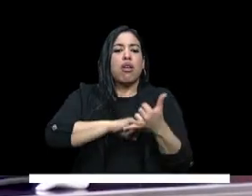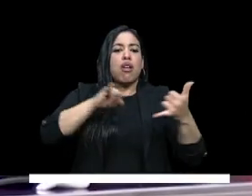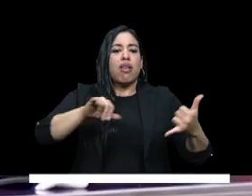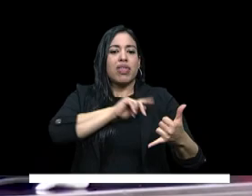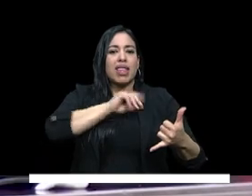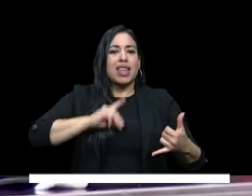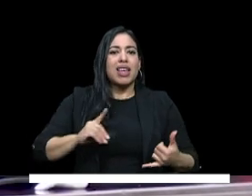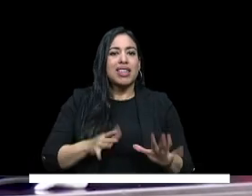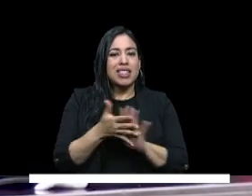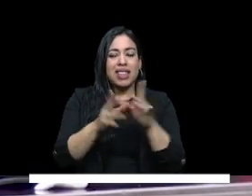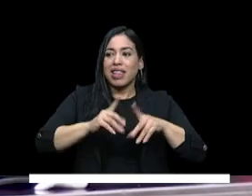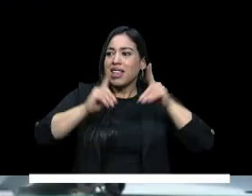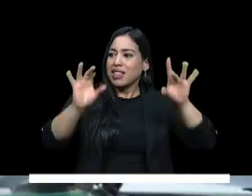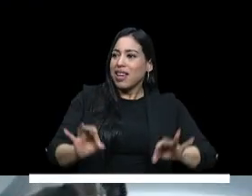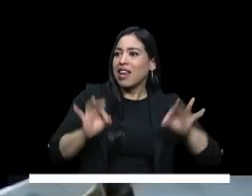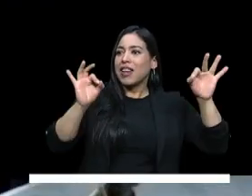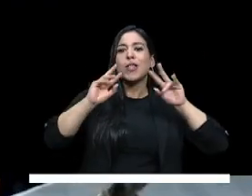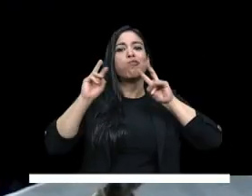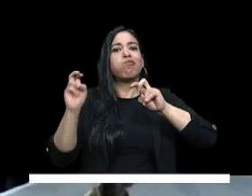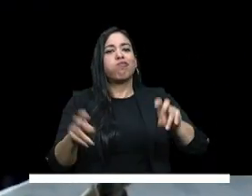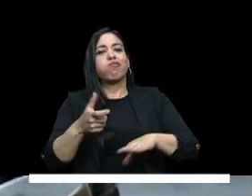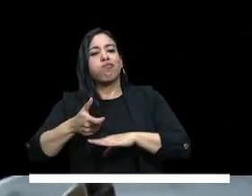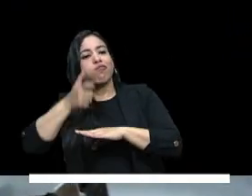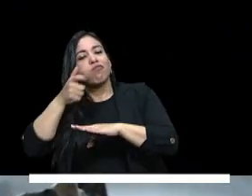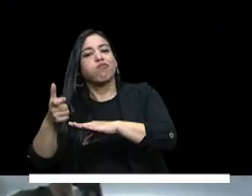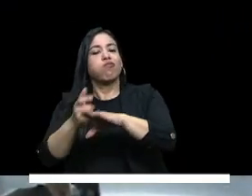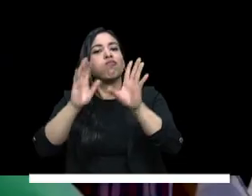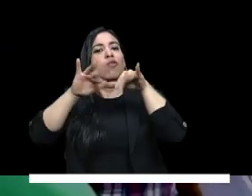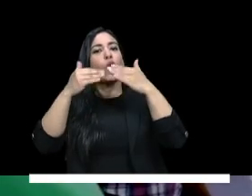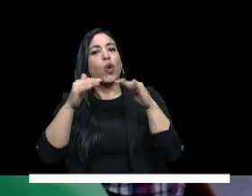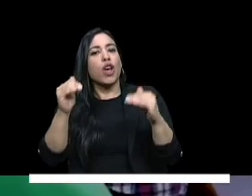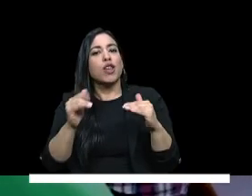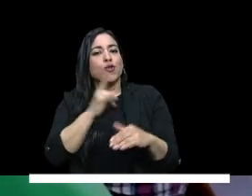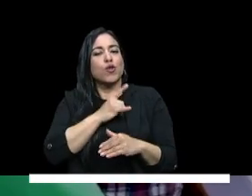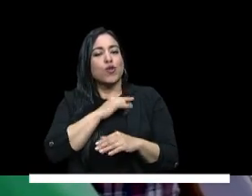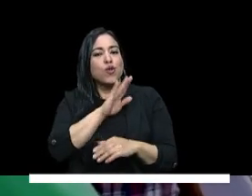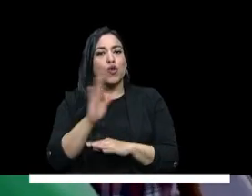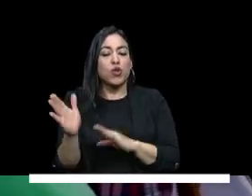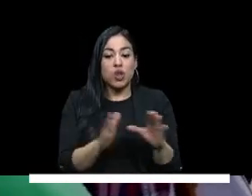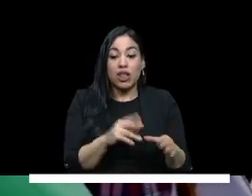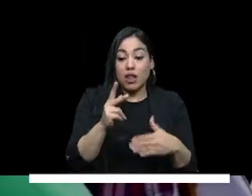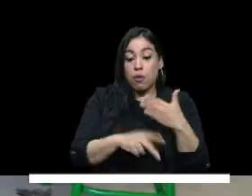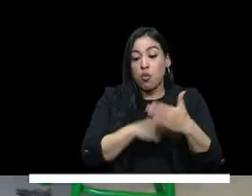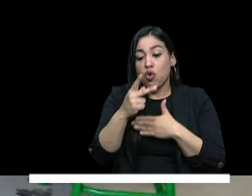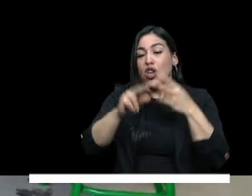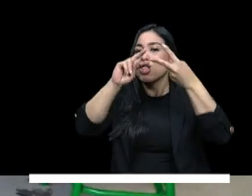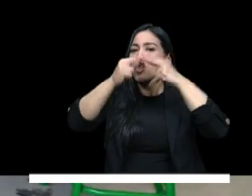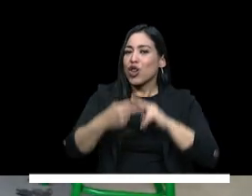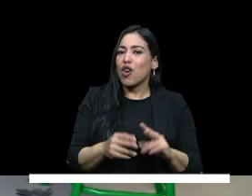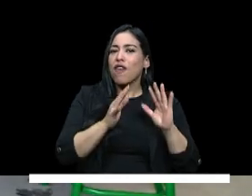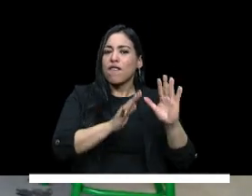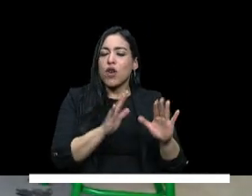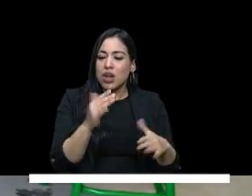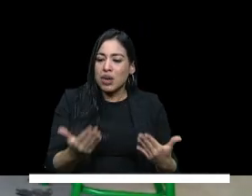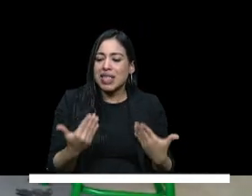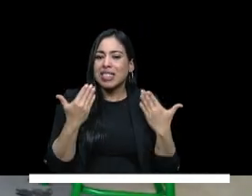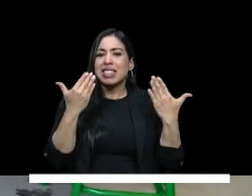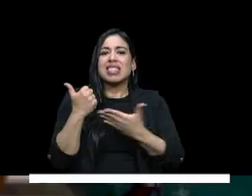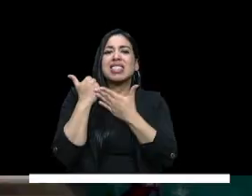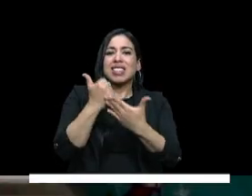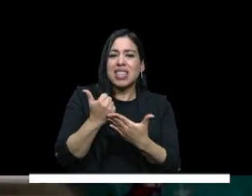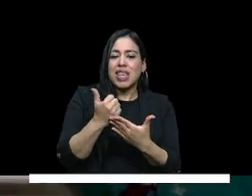el rol que tiene la calidad la inspección y la vigilancia en la educación superior este proyecto de reforma permite